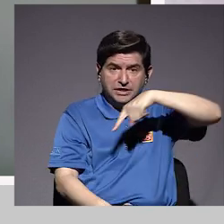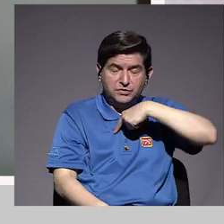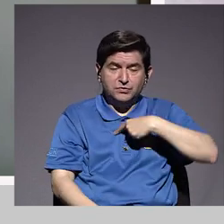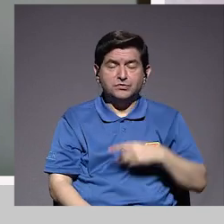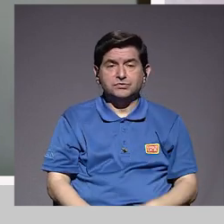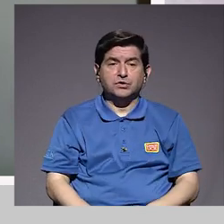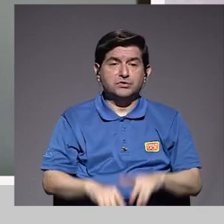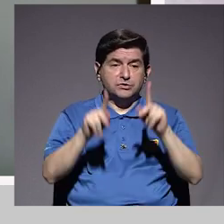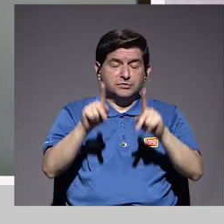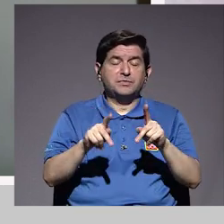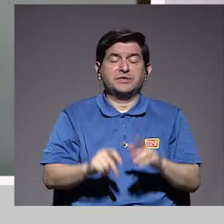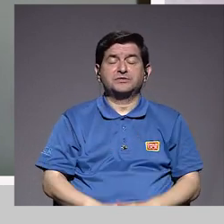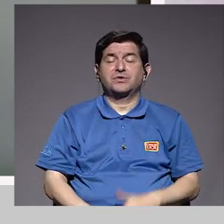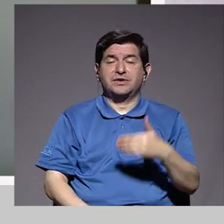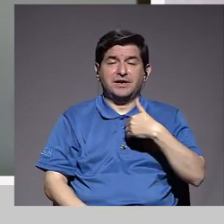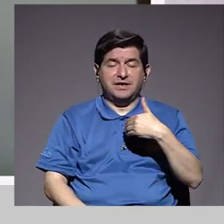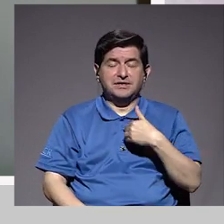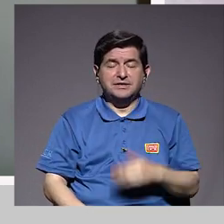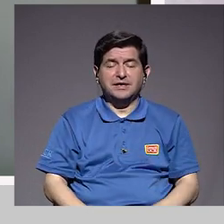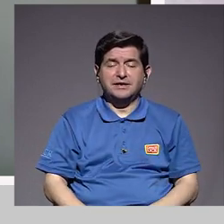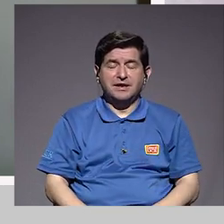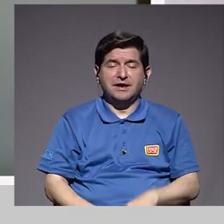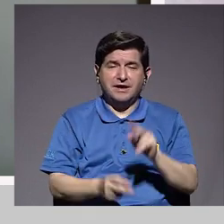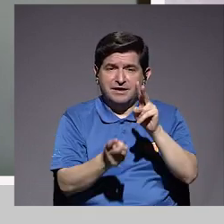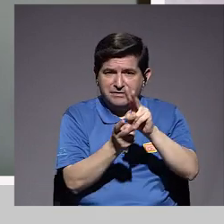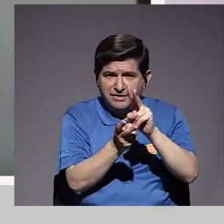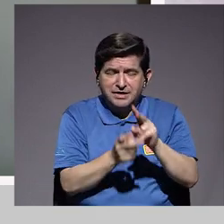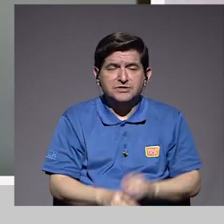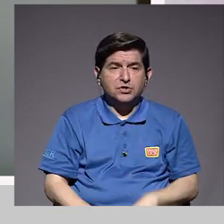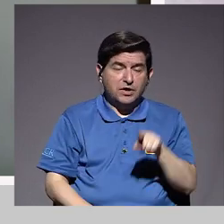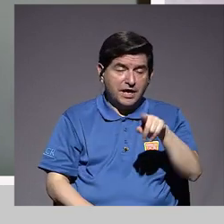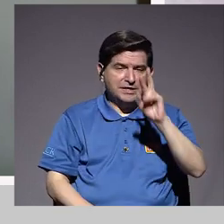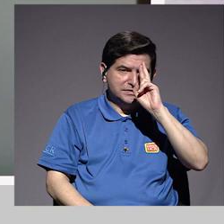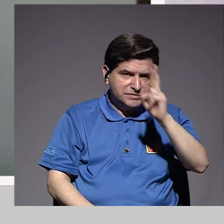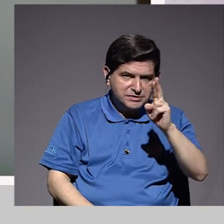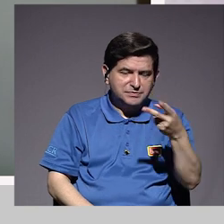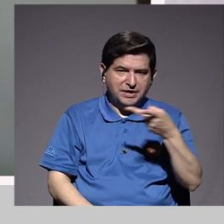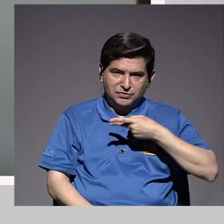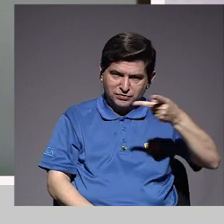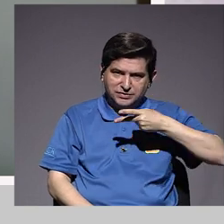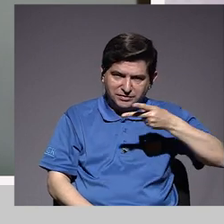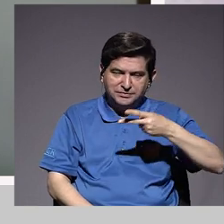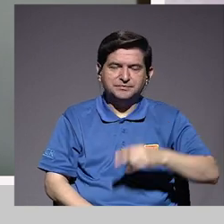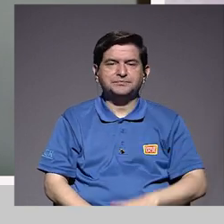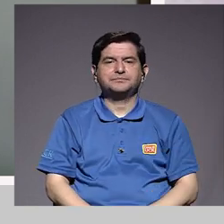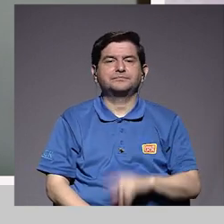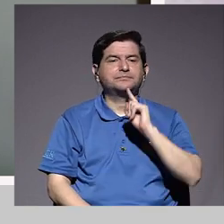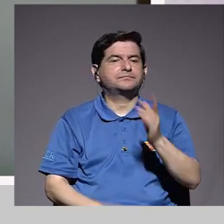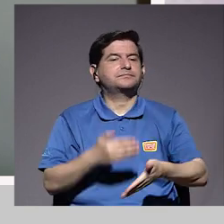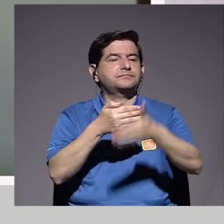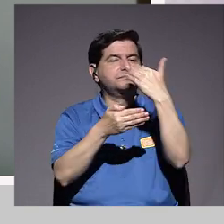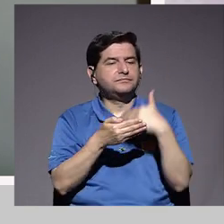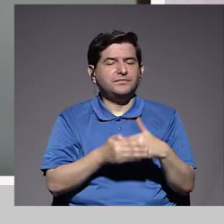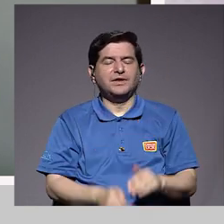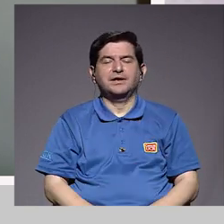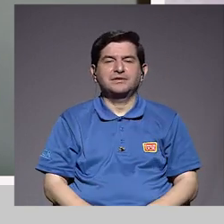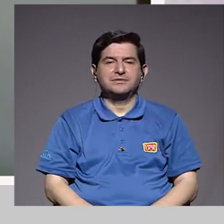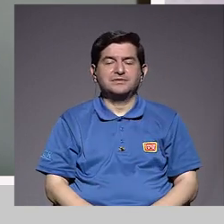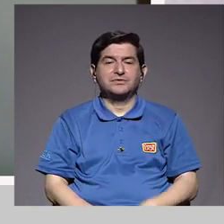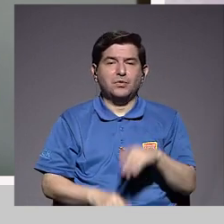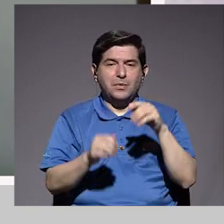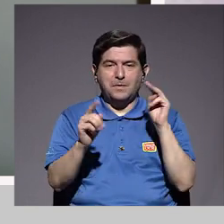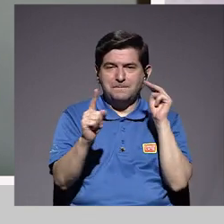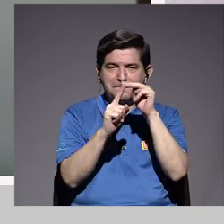estamos involucrados, ¿verdad? Para que realmente sea una cuestión de respeto y es una cuestión mutua. Como les decía, el